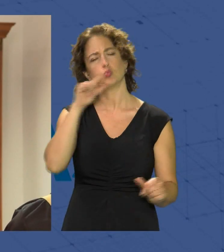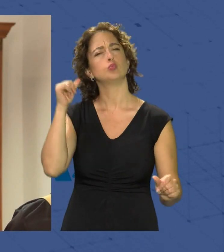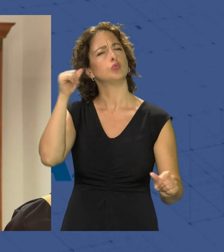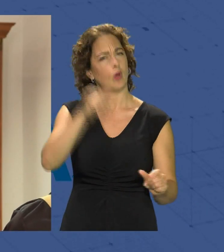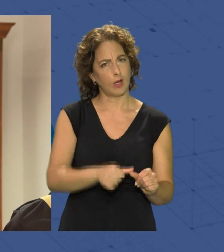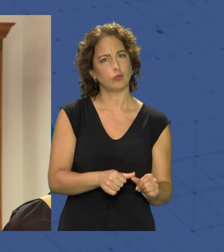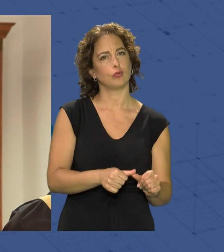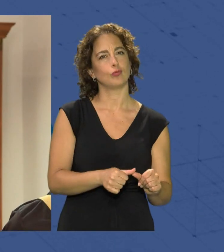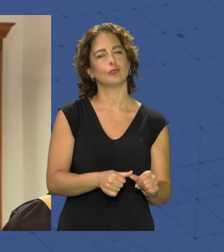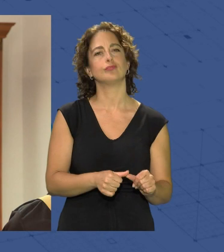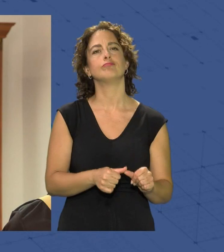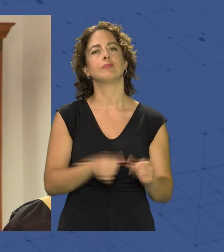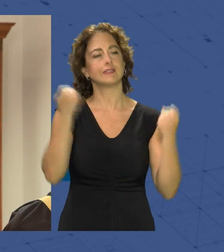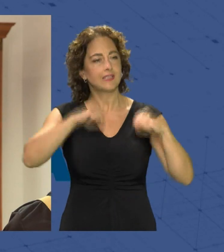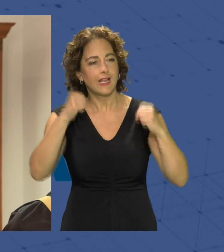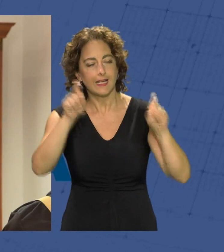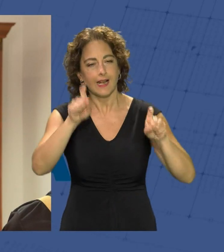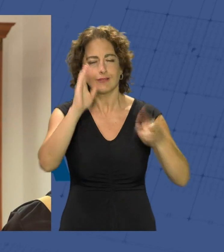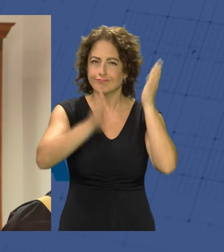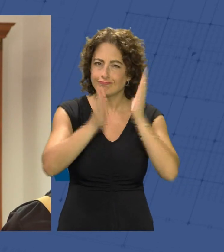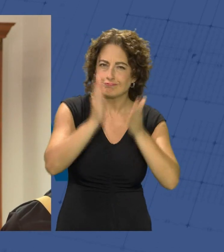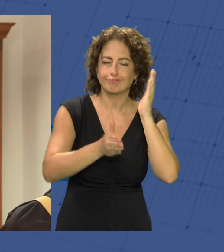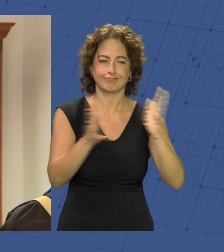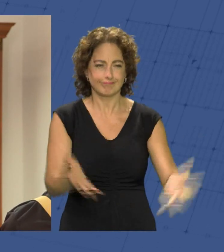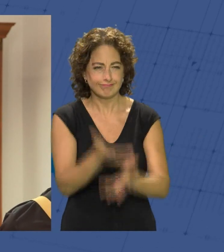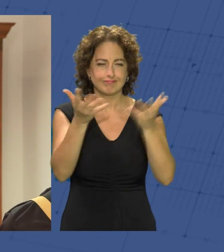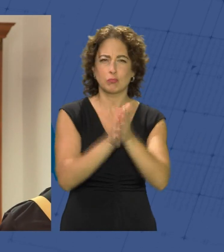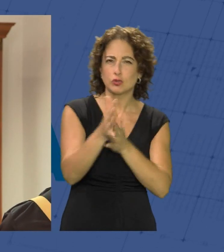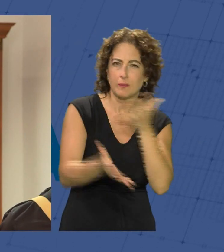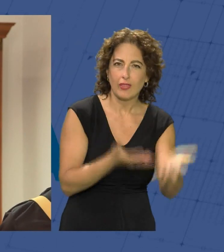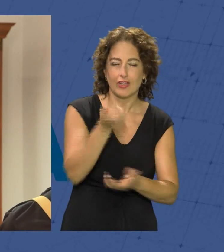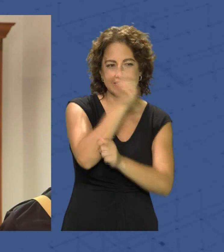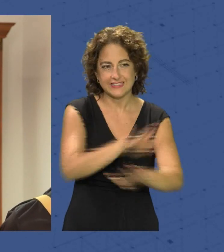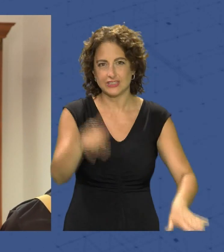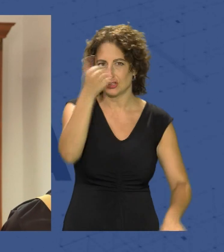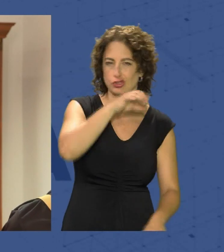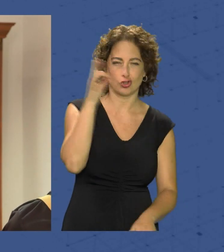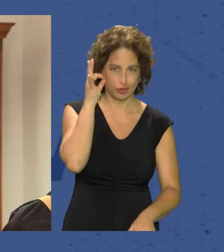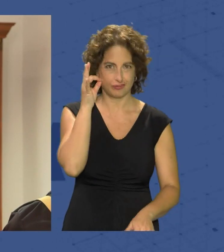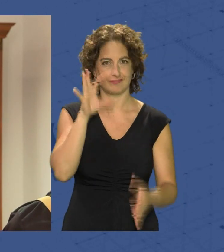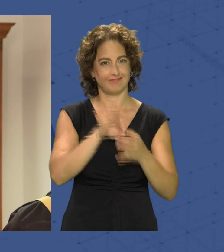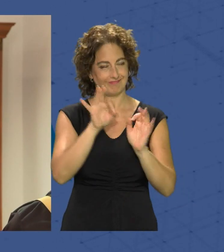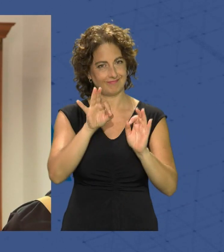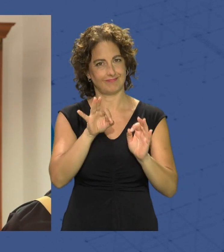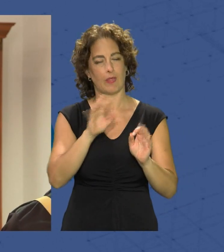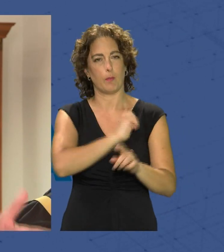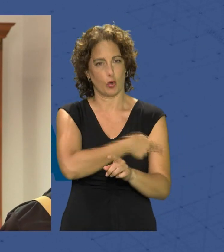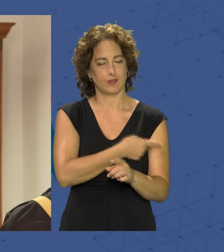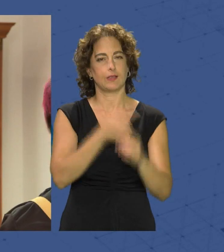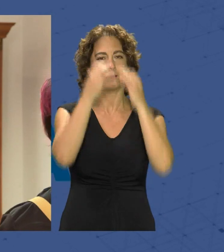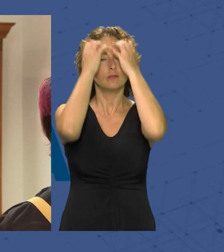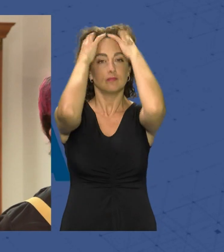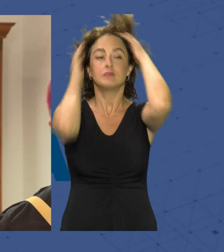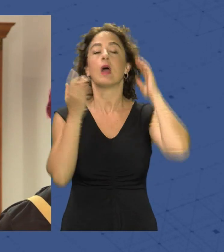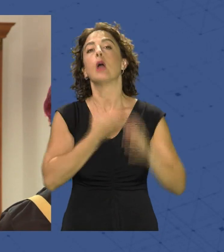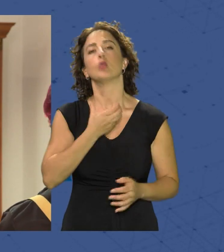muchísimo tiempo entrena alienta motiva a niños y a niñas en esta disciplina entonces desde el